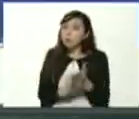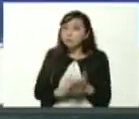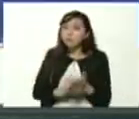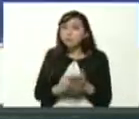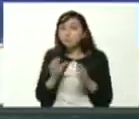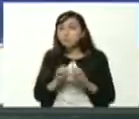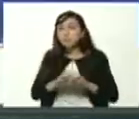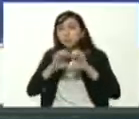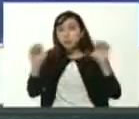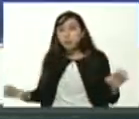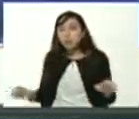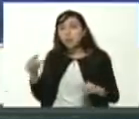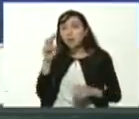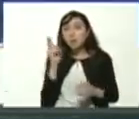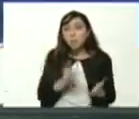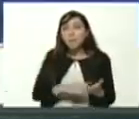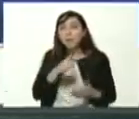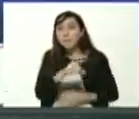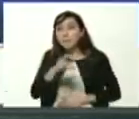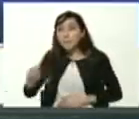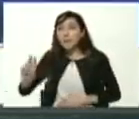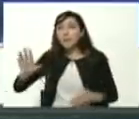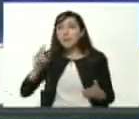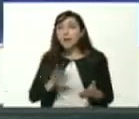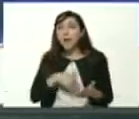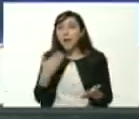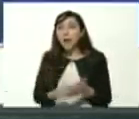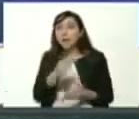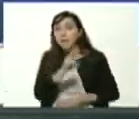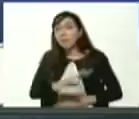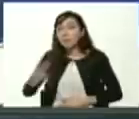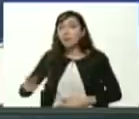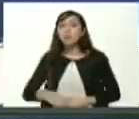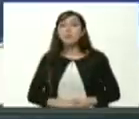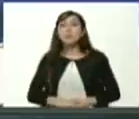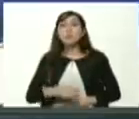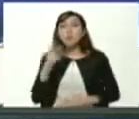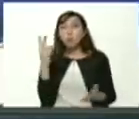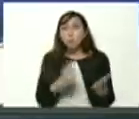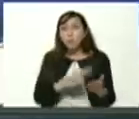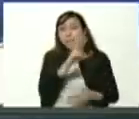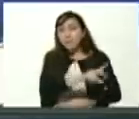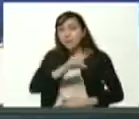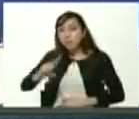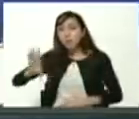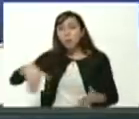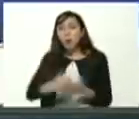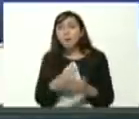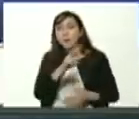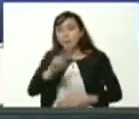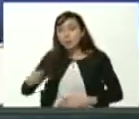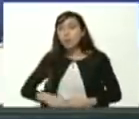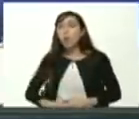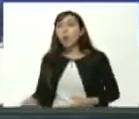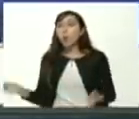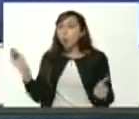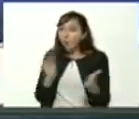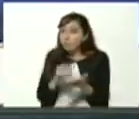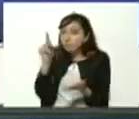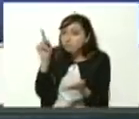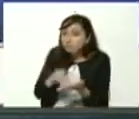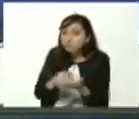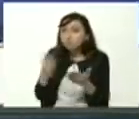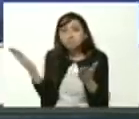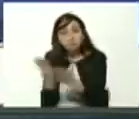escolar 2020 2022 volver 2021 2022 volver a las clases